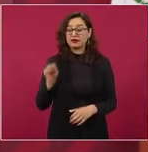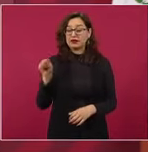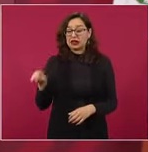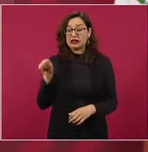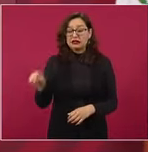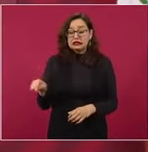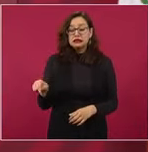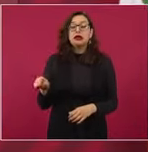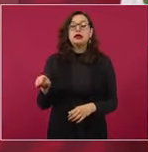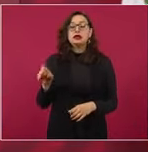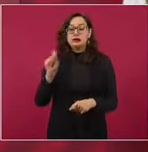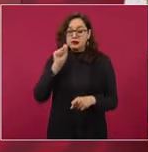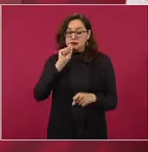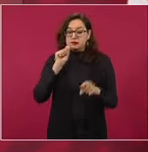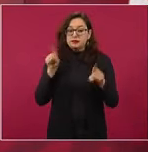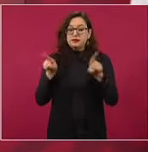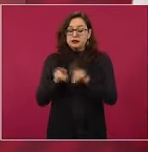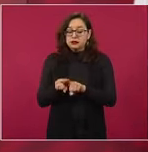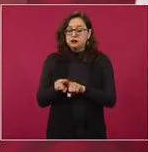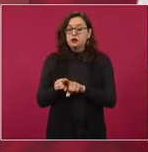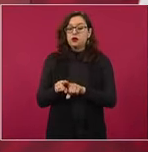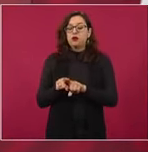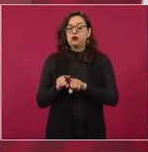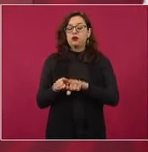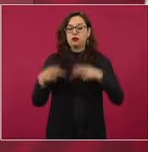obreros de Río Blanco.